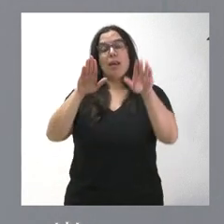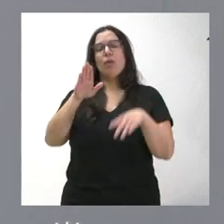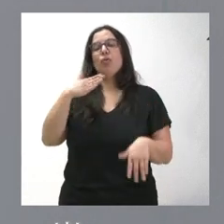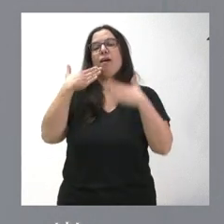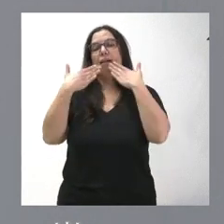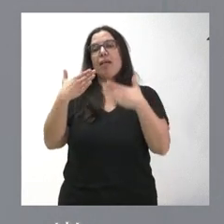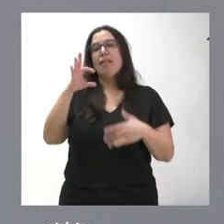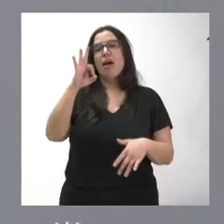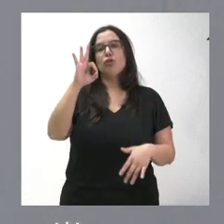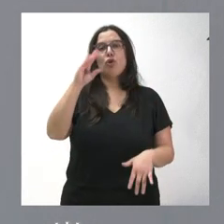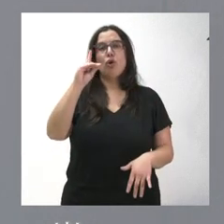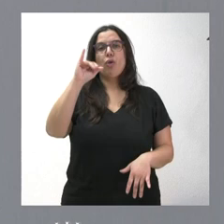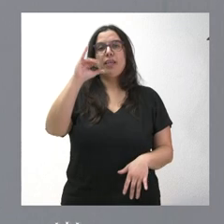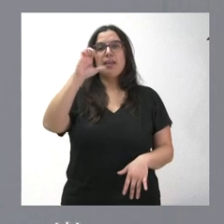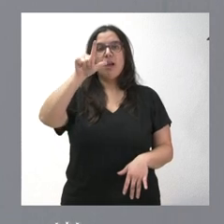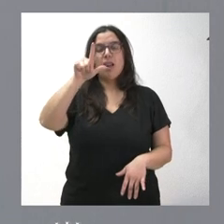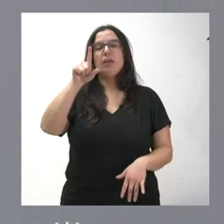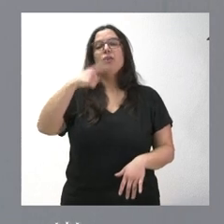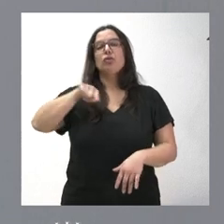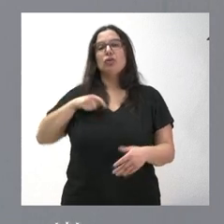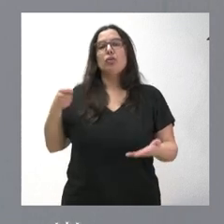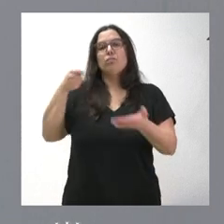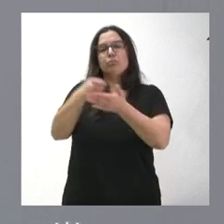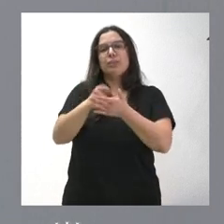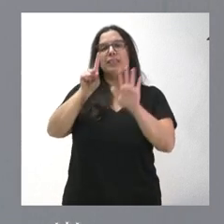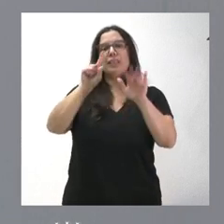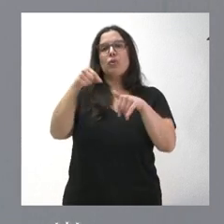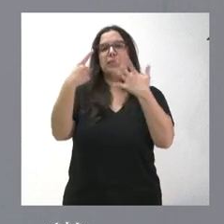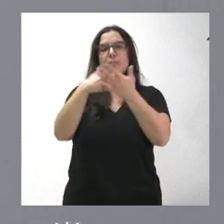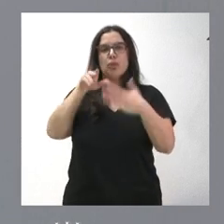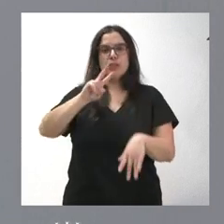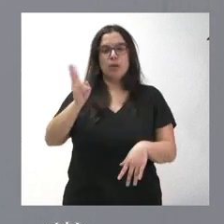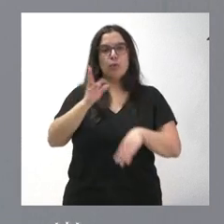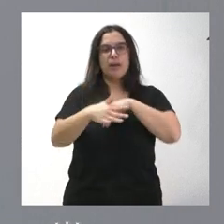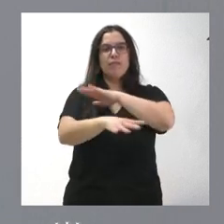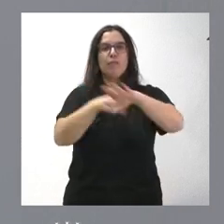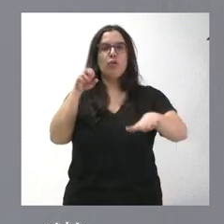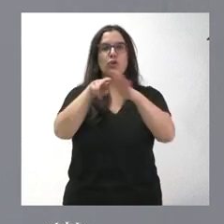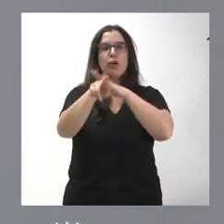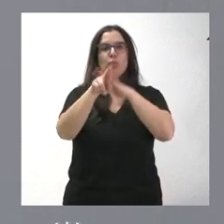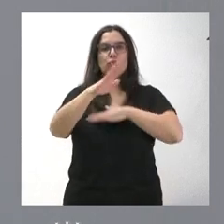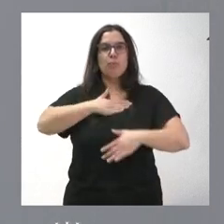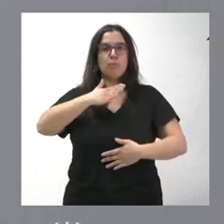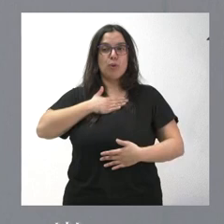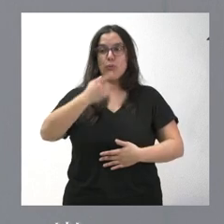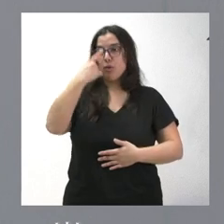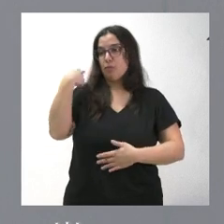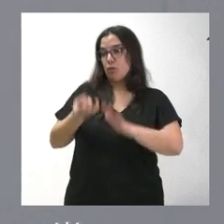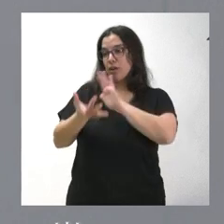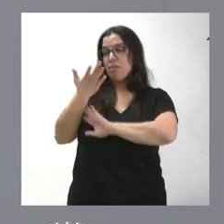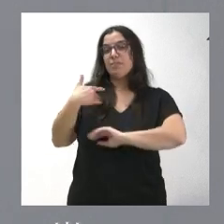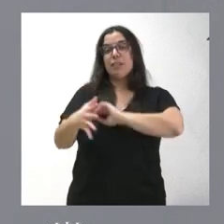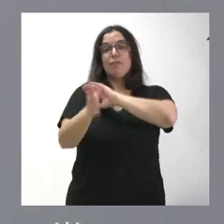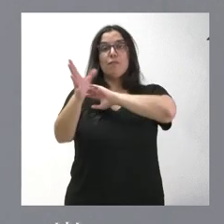de Sodical, aportamos 6,6 millones de euros para el fondo de recursos endógenos que creamos el año pasado. Este fondo se dotó